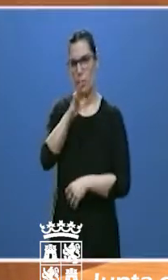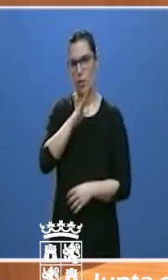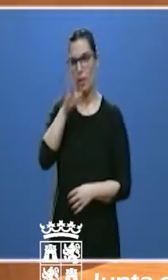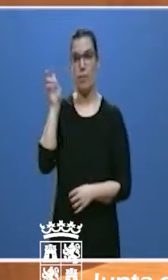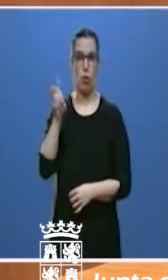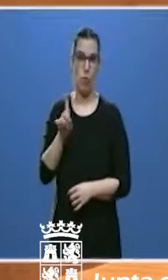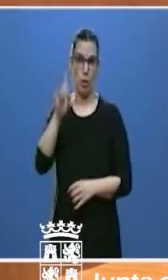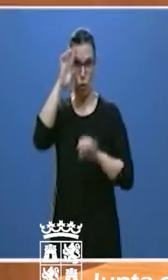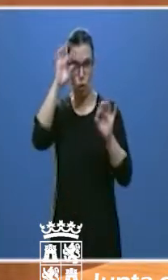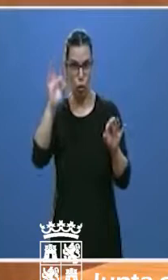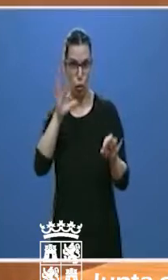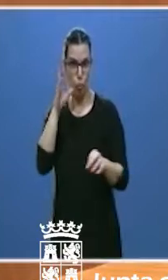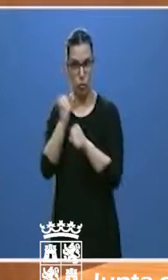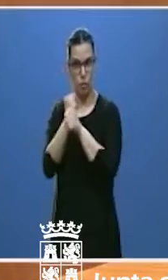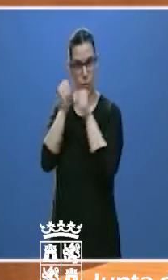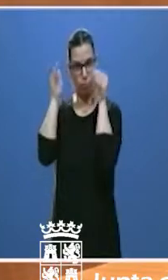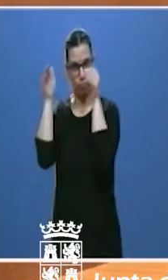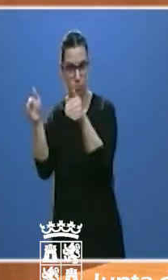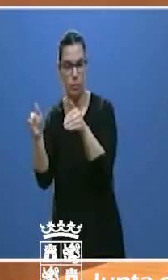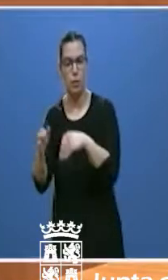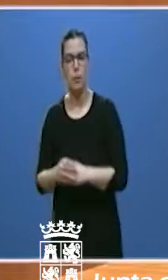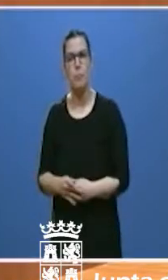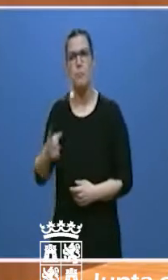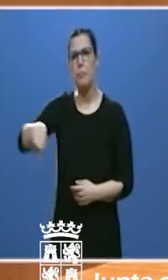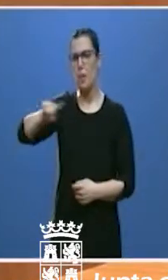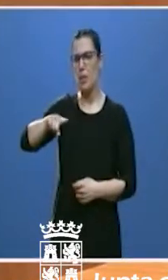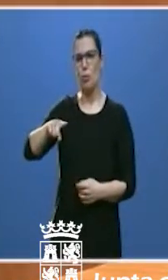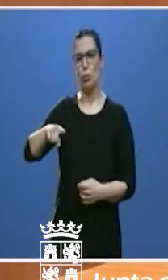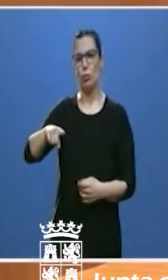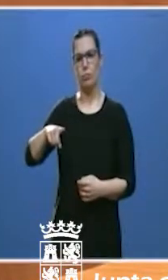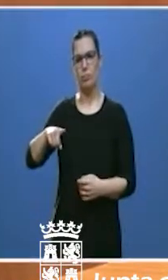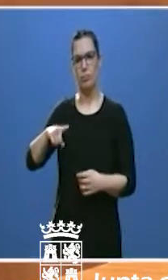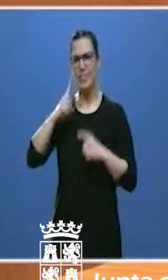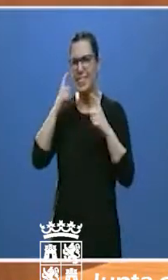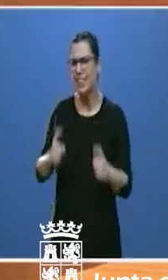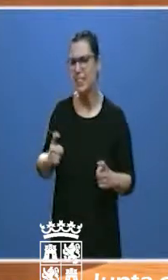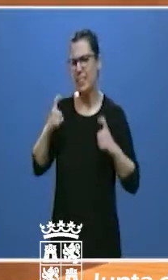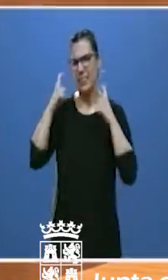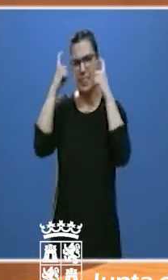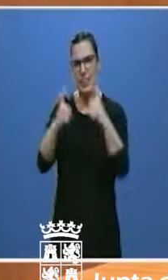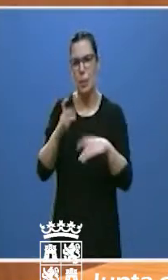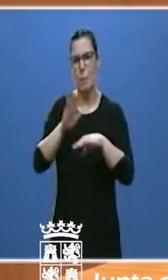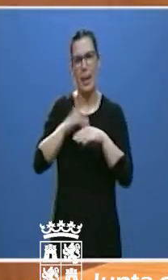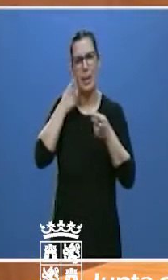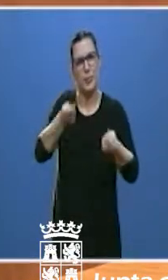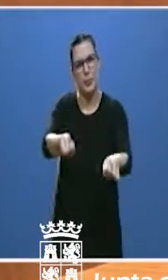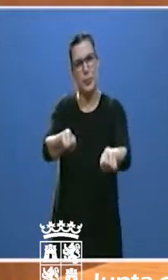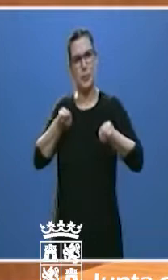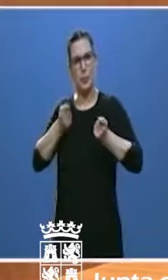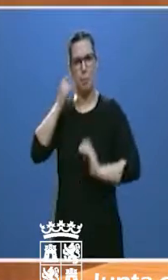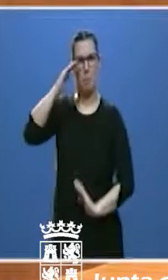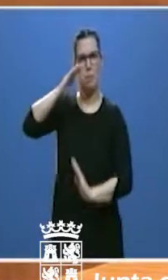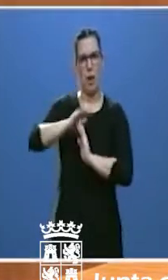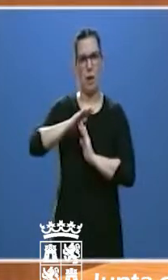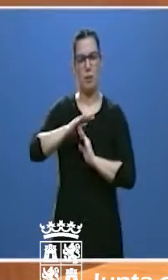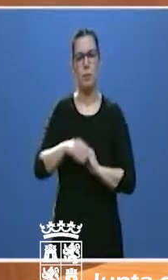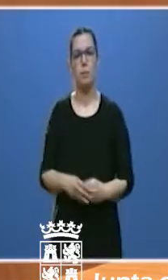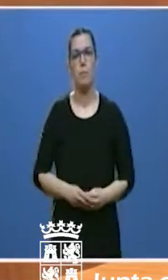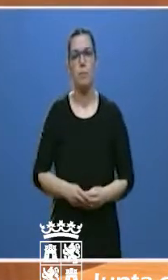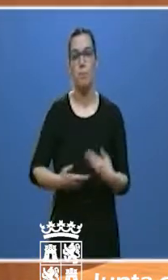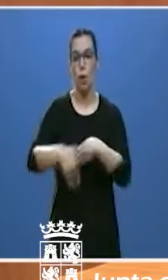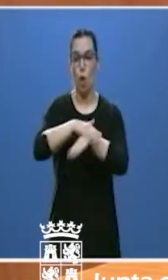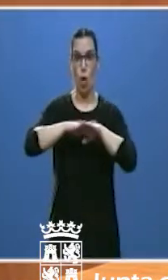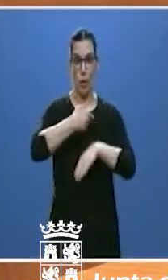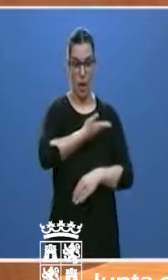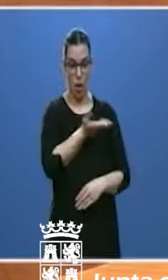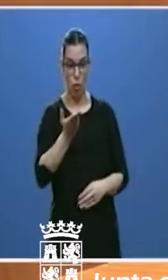Están desarrollando un extraordinario esfuerzo por frenar esta pandemia. Todo el Gobierno le